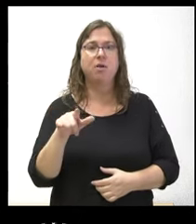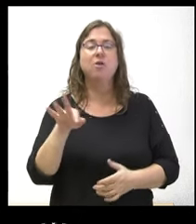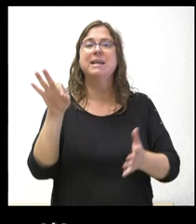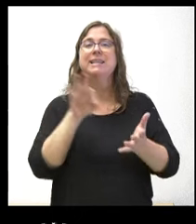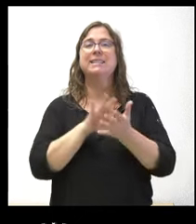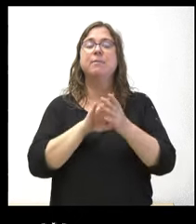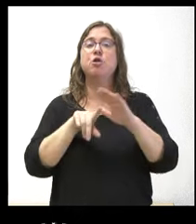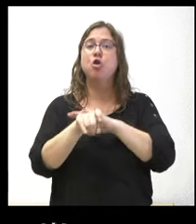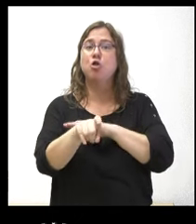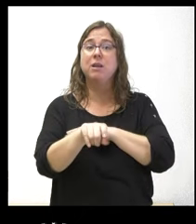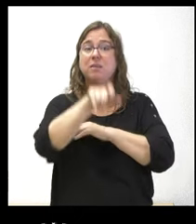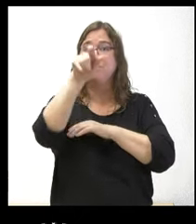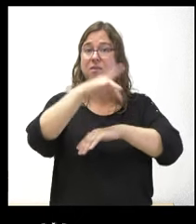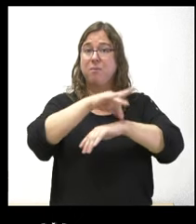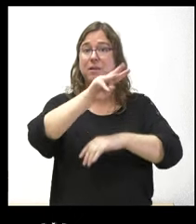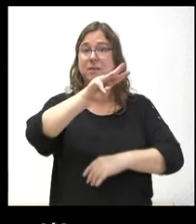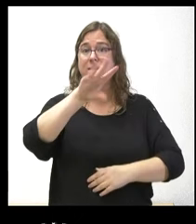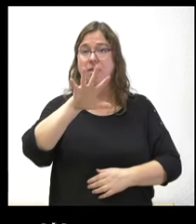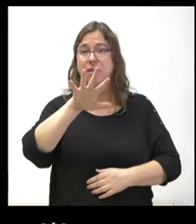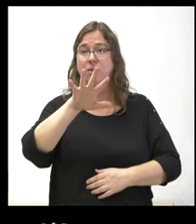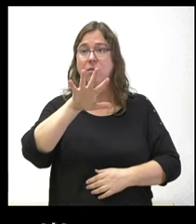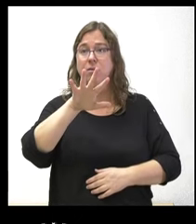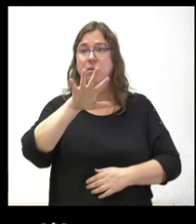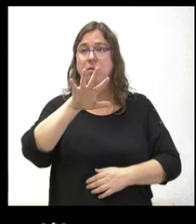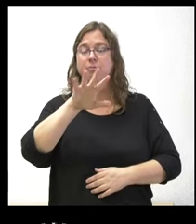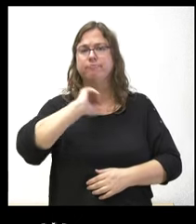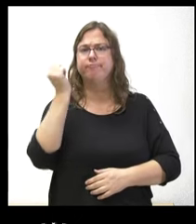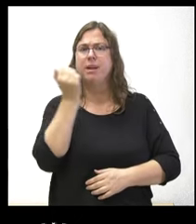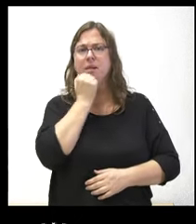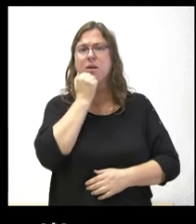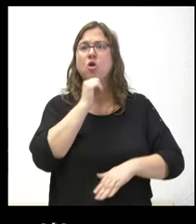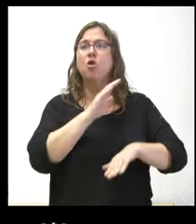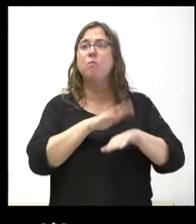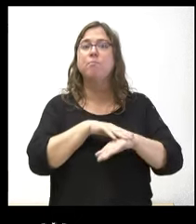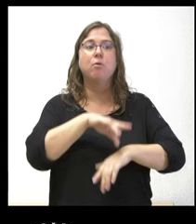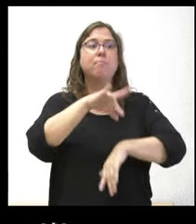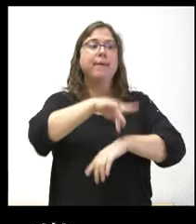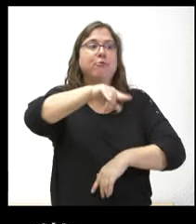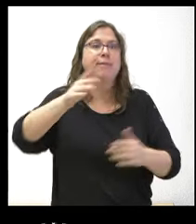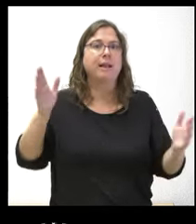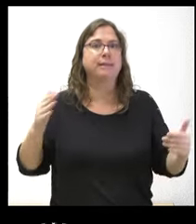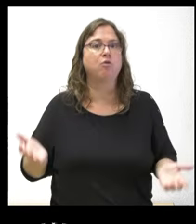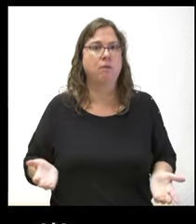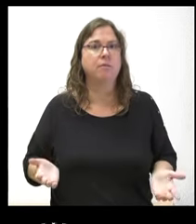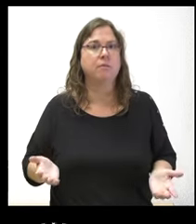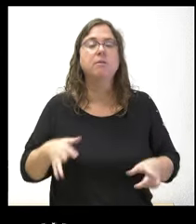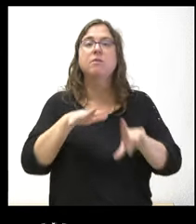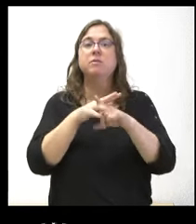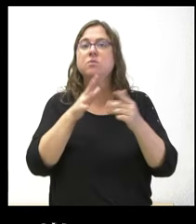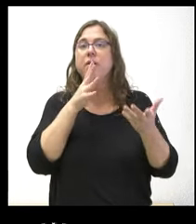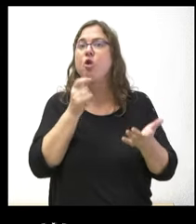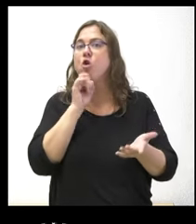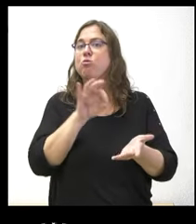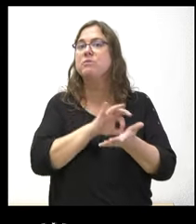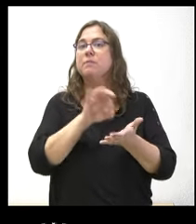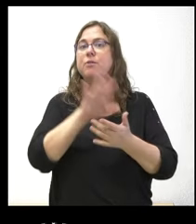oncología 35 enfermos presentaron una reclamación porque no había especialista No sé cómo está la situación ahora mismo de este servicio